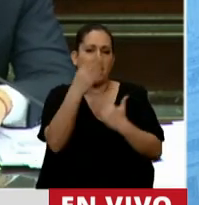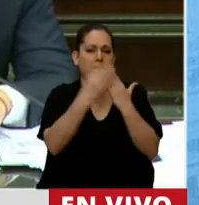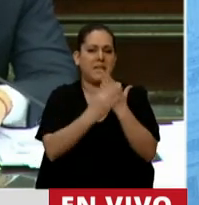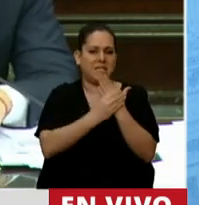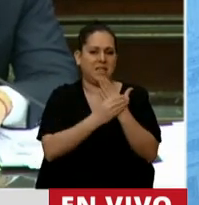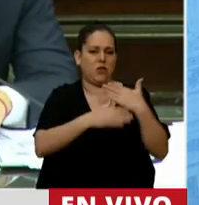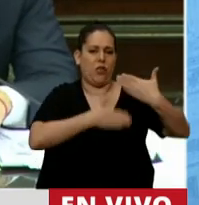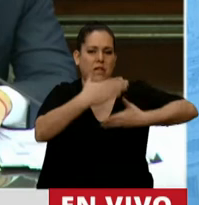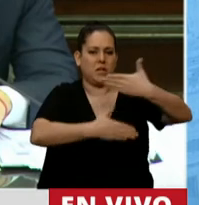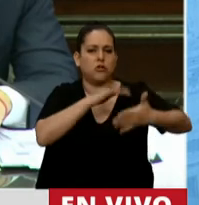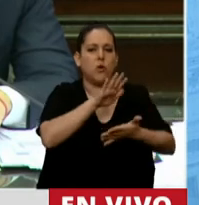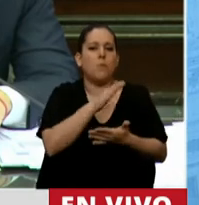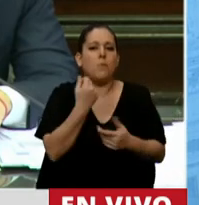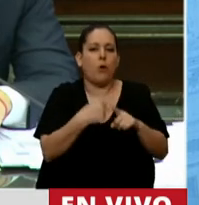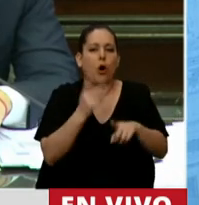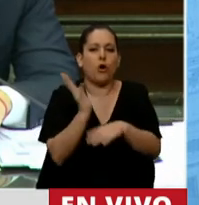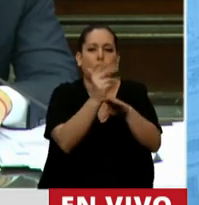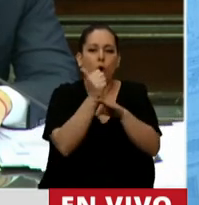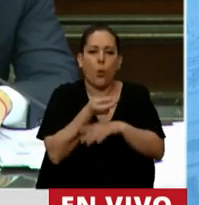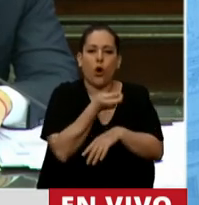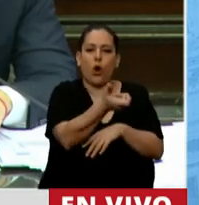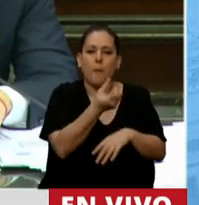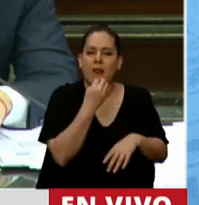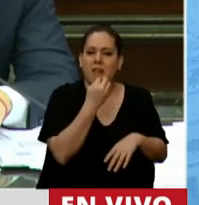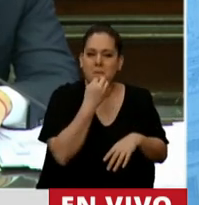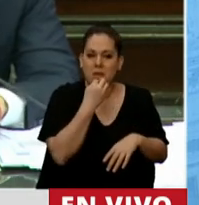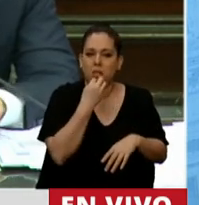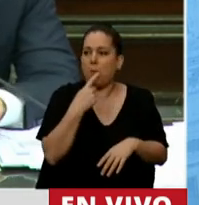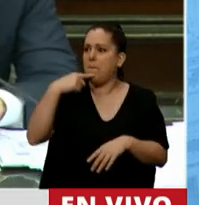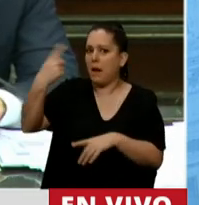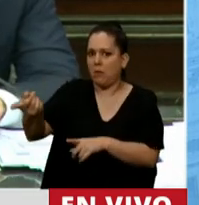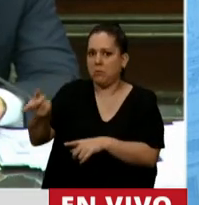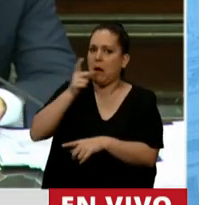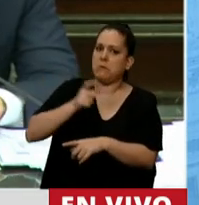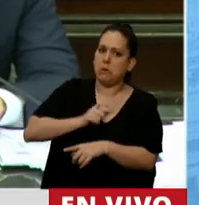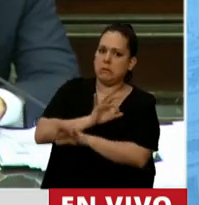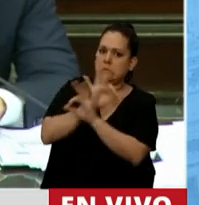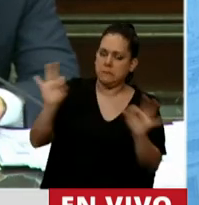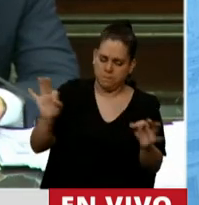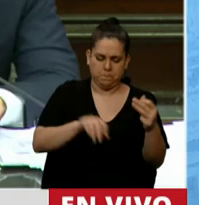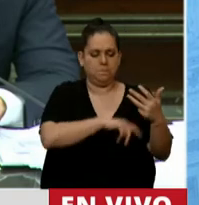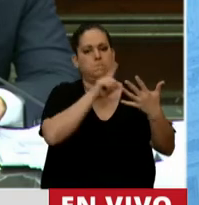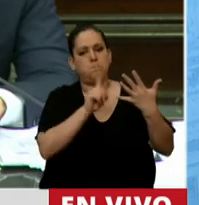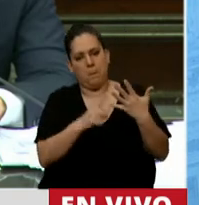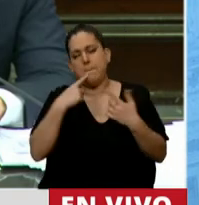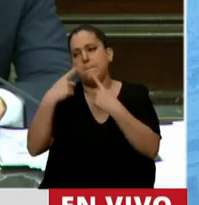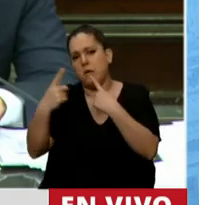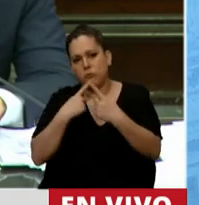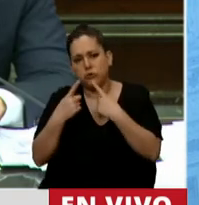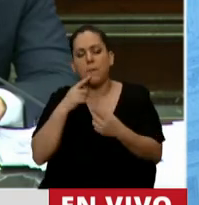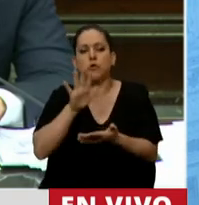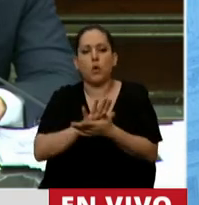Desarrollo por el robo en las compras de alimentos y no hemos recibido ninguna respuesta concreta. Le preguntamos sobre política post